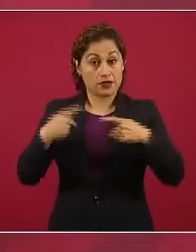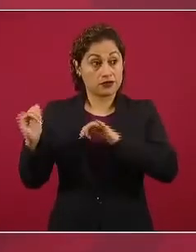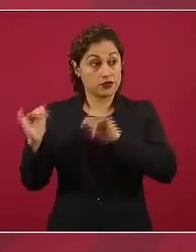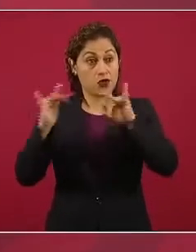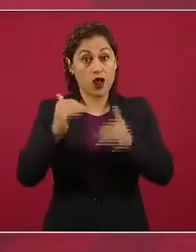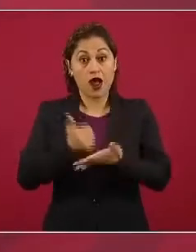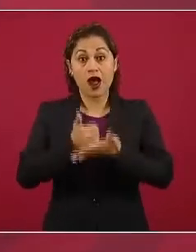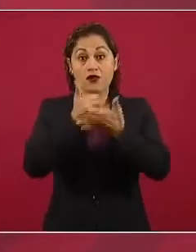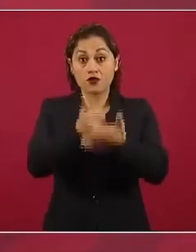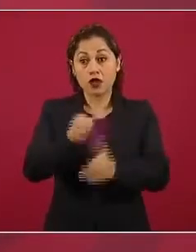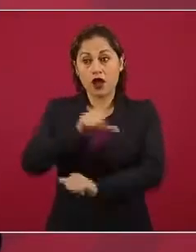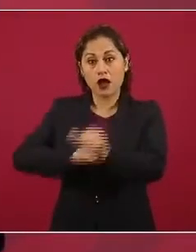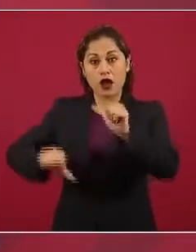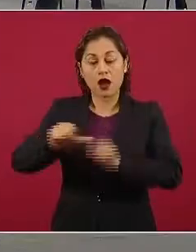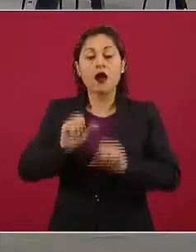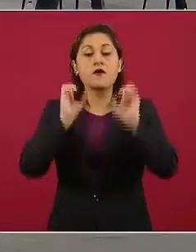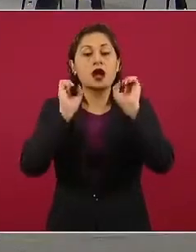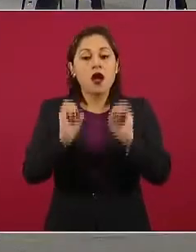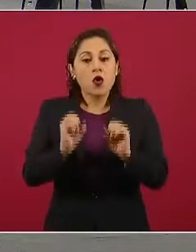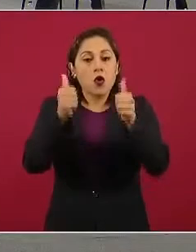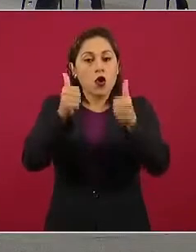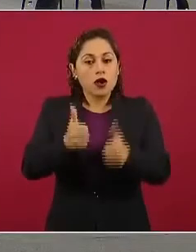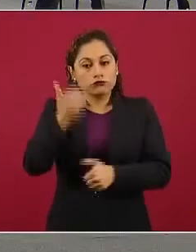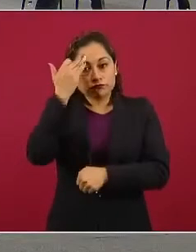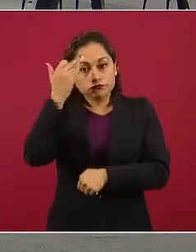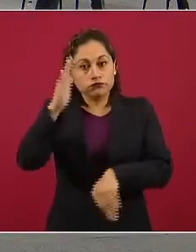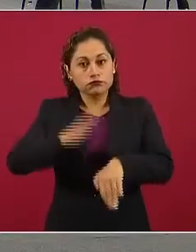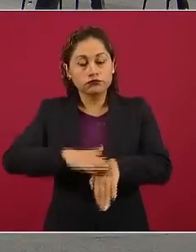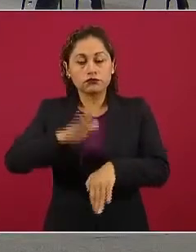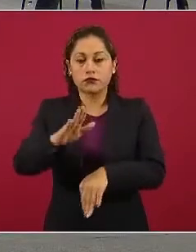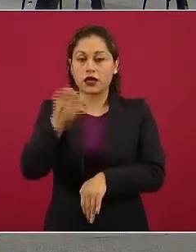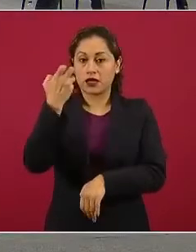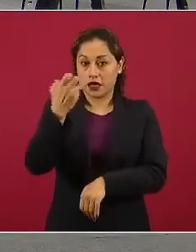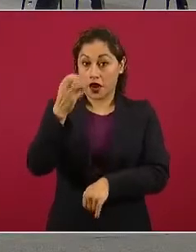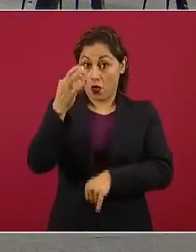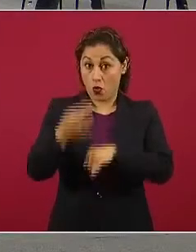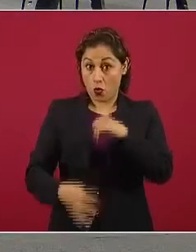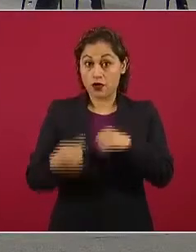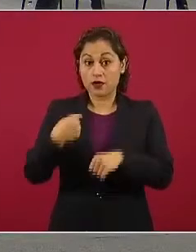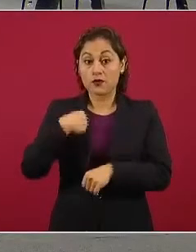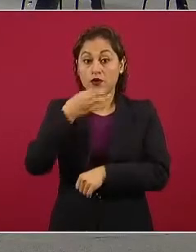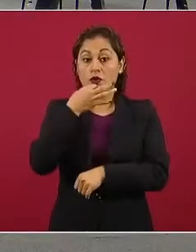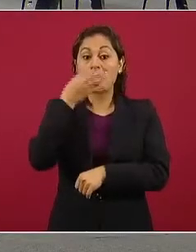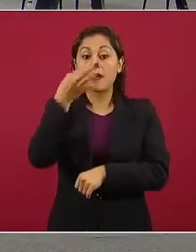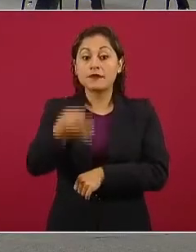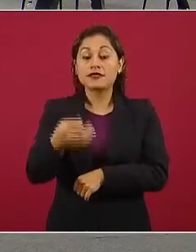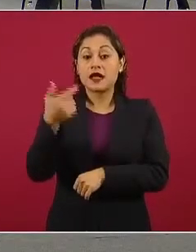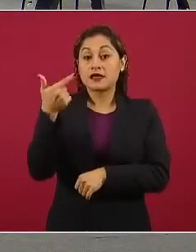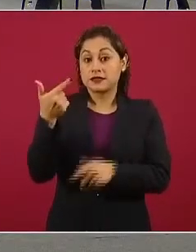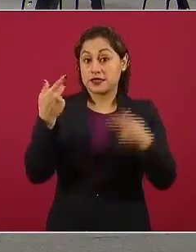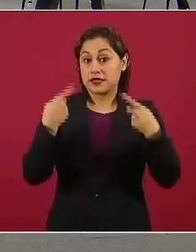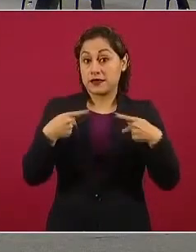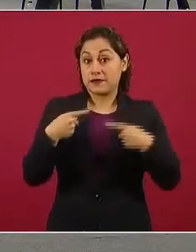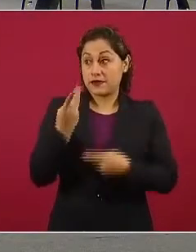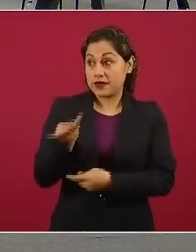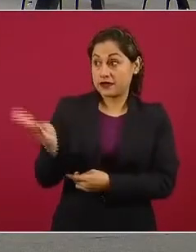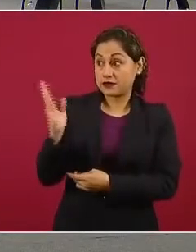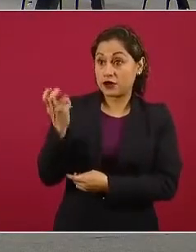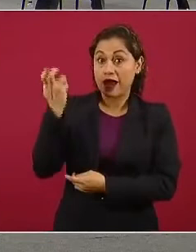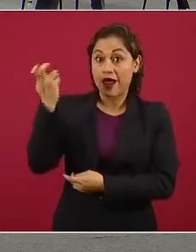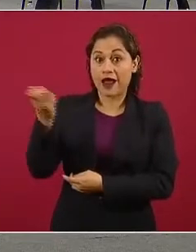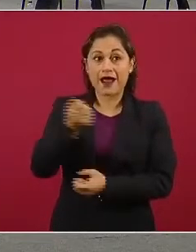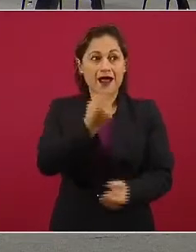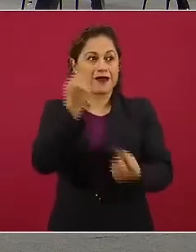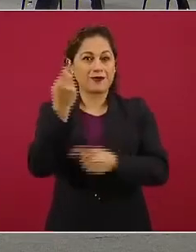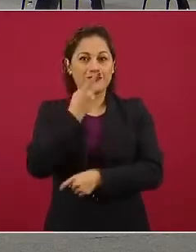sustituirlos. Y por último, algo que nos interesa mucho señalar es estas siete personas, por ahí les decían los siete magníficos,